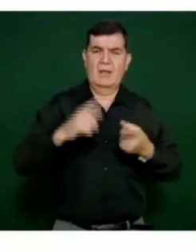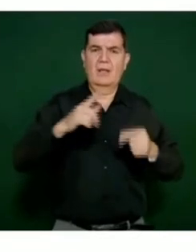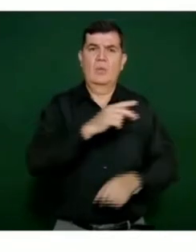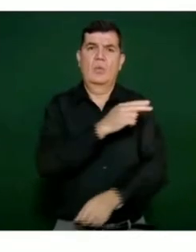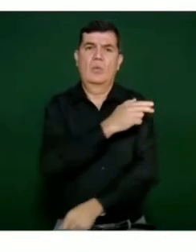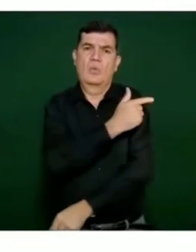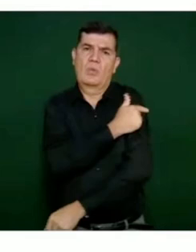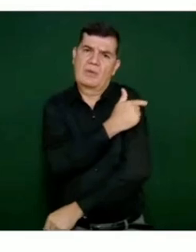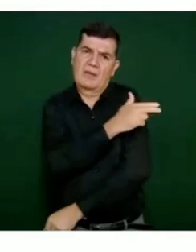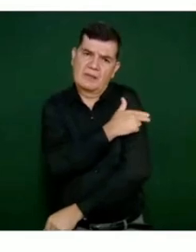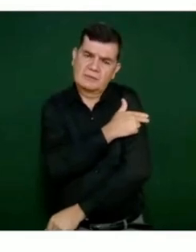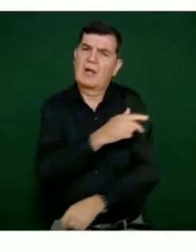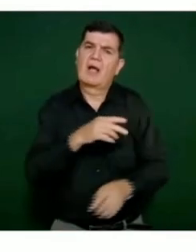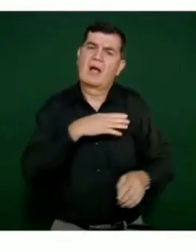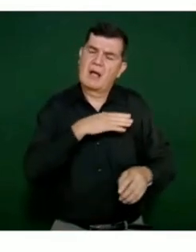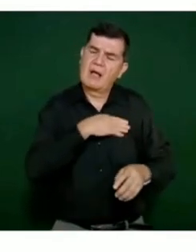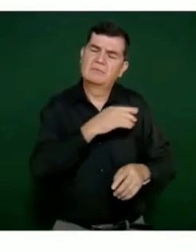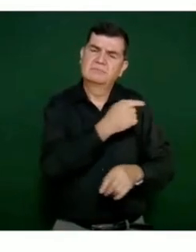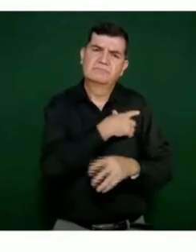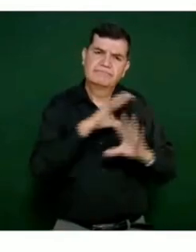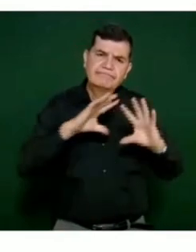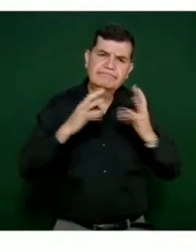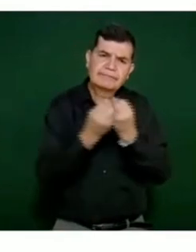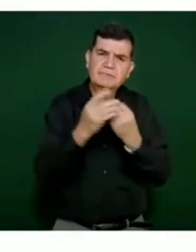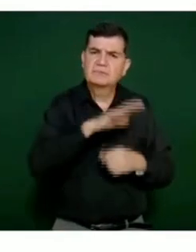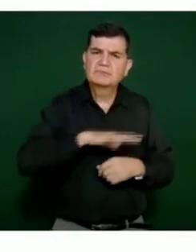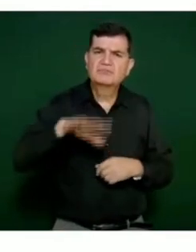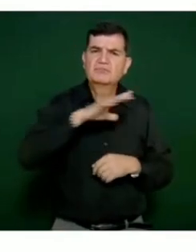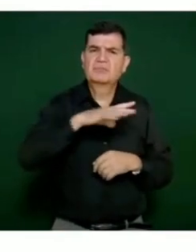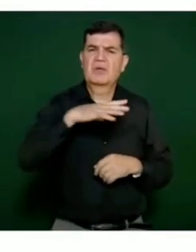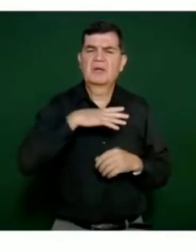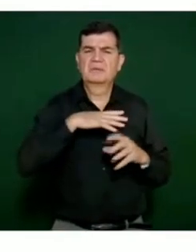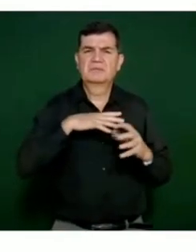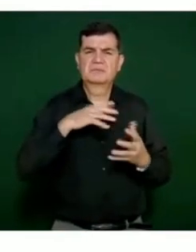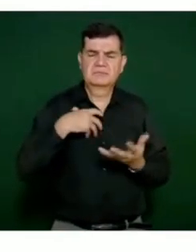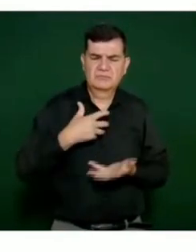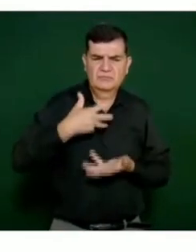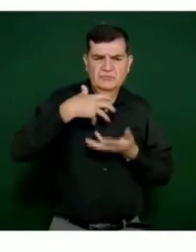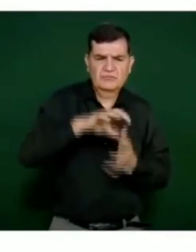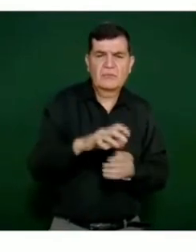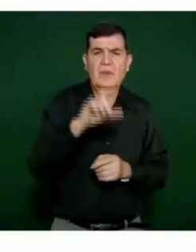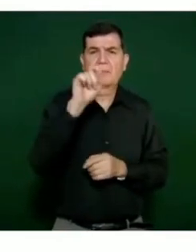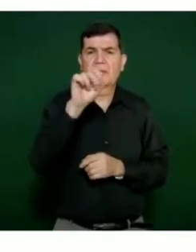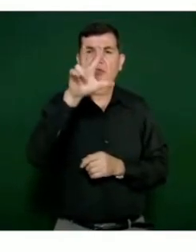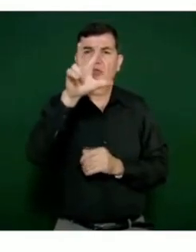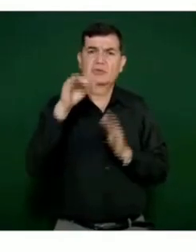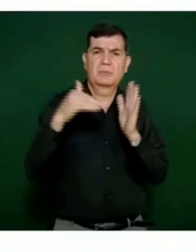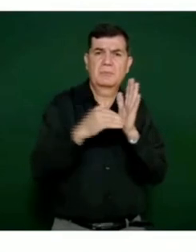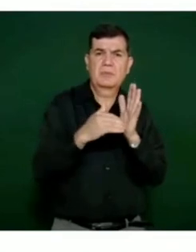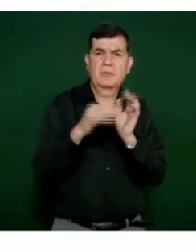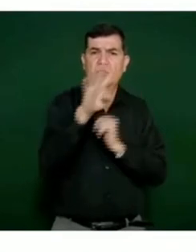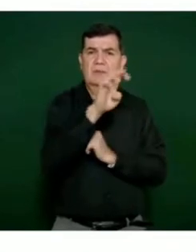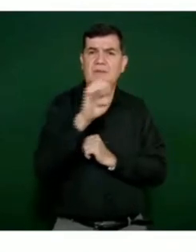Nacional. Tenemos a la fecha una inversión de 28 mil